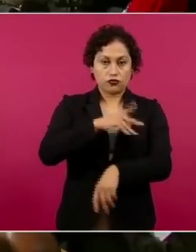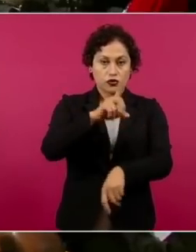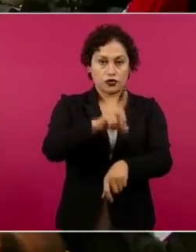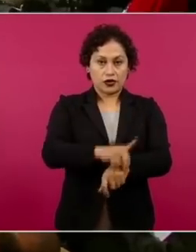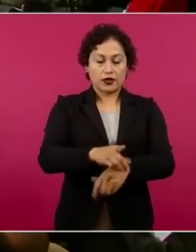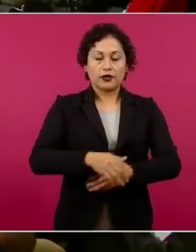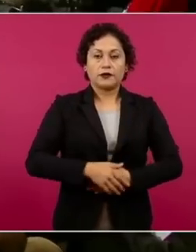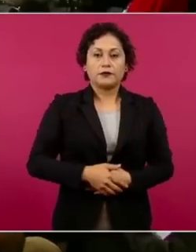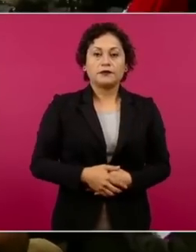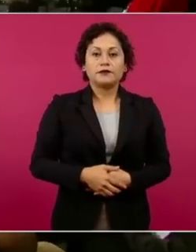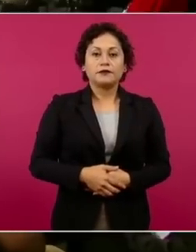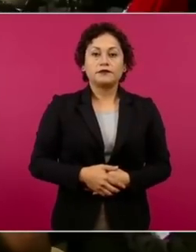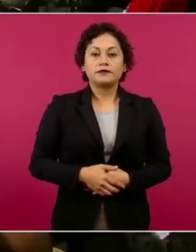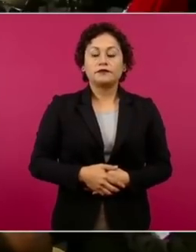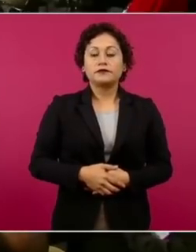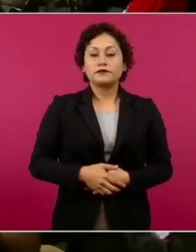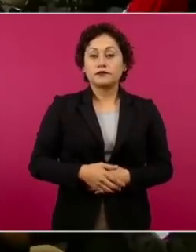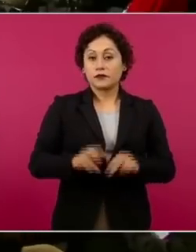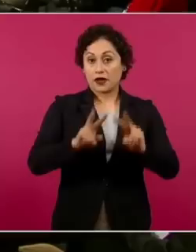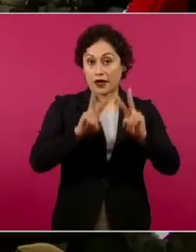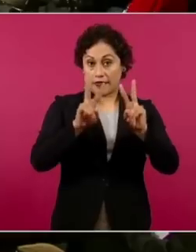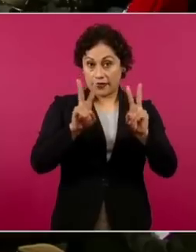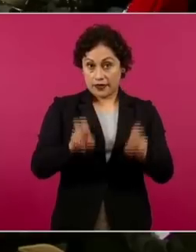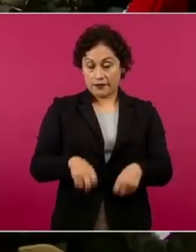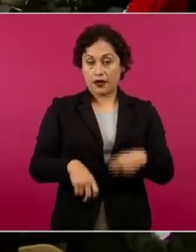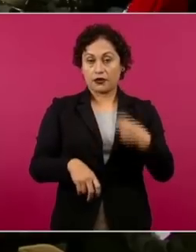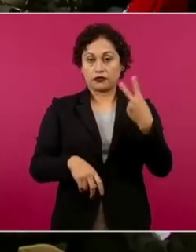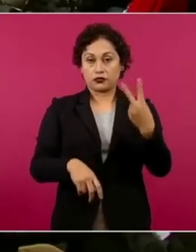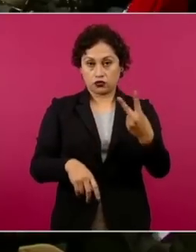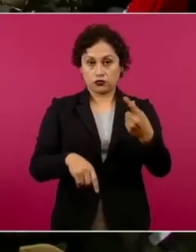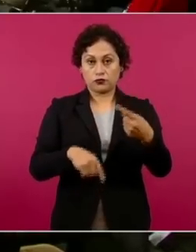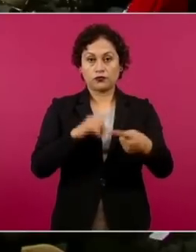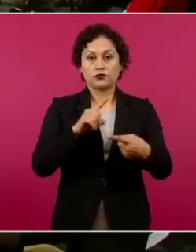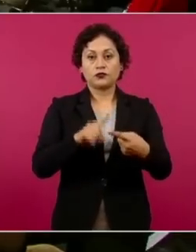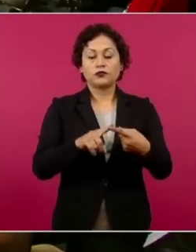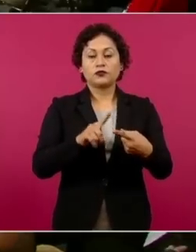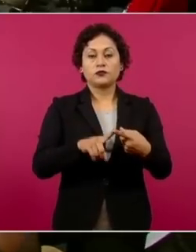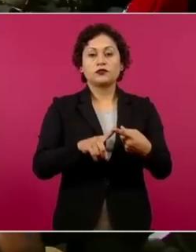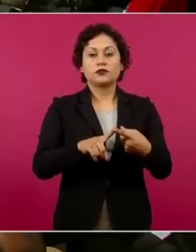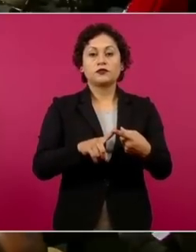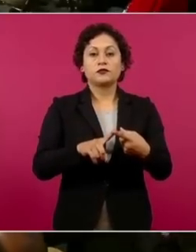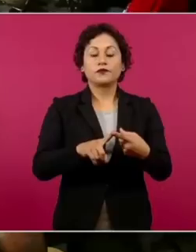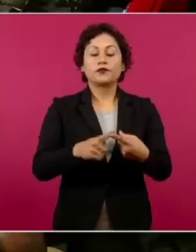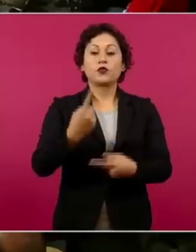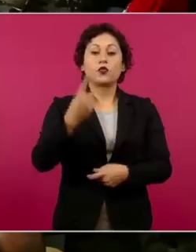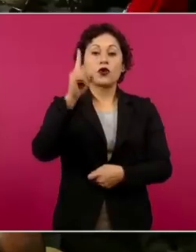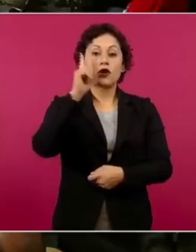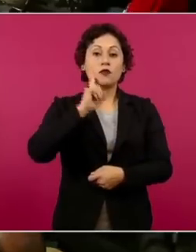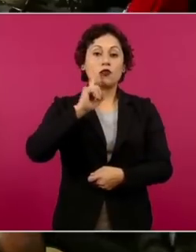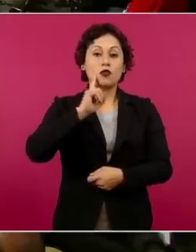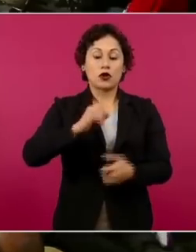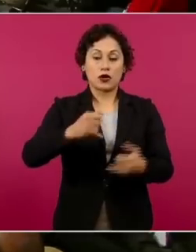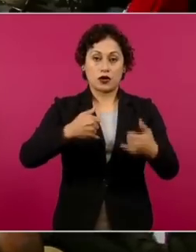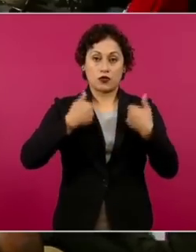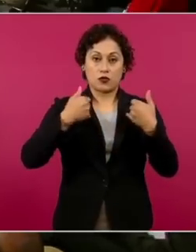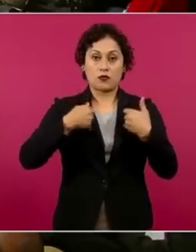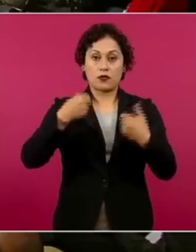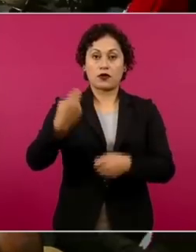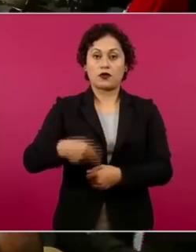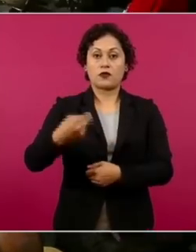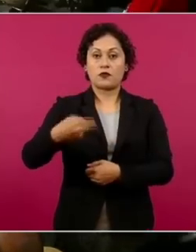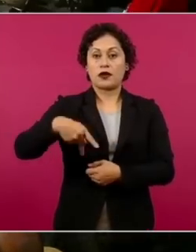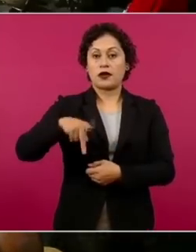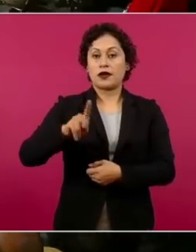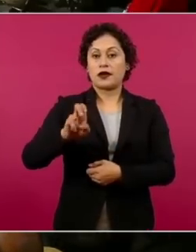El primer tema que quisiera, de los dos que voy a abordar, es el caso de una joven que se llama Kenia Hernández, una